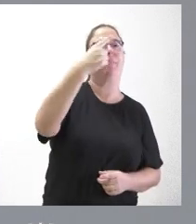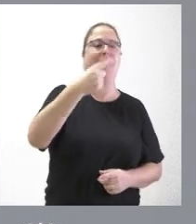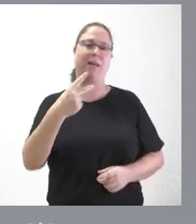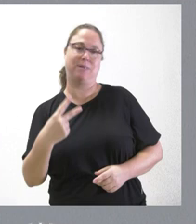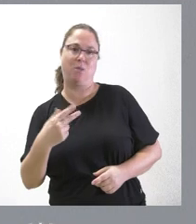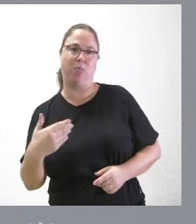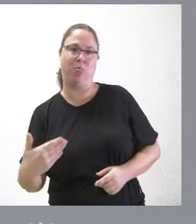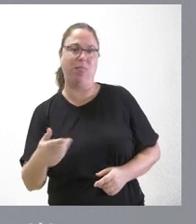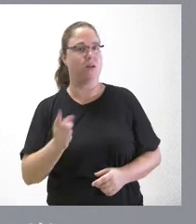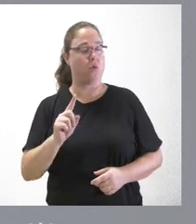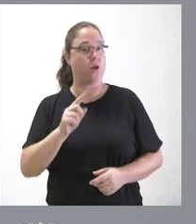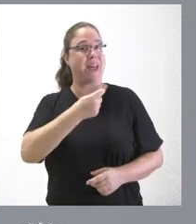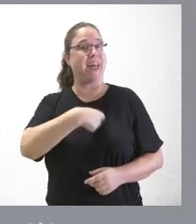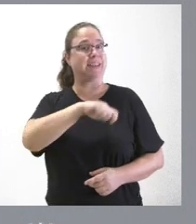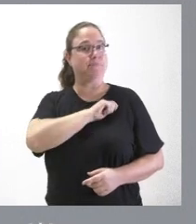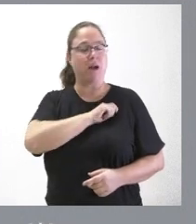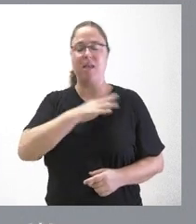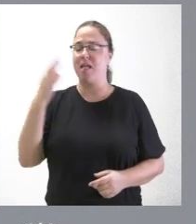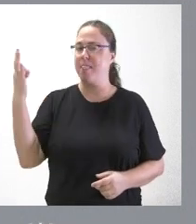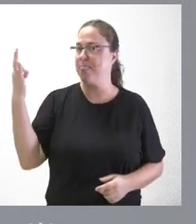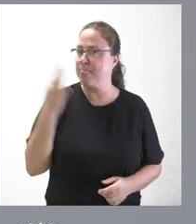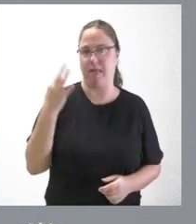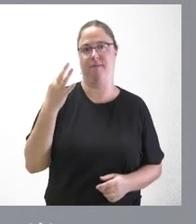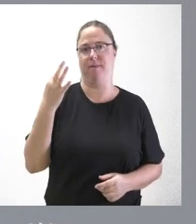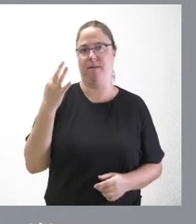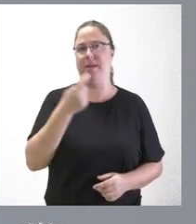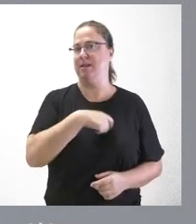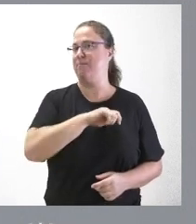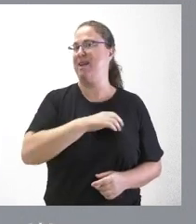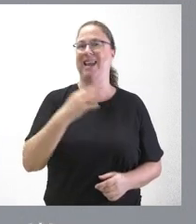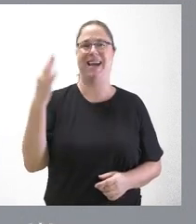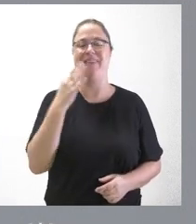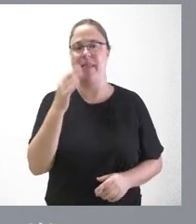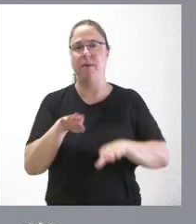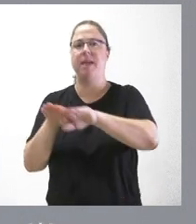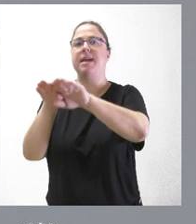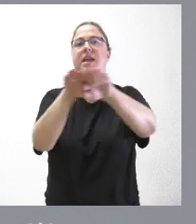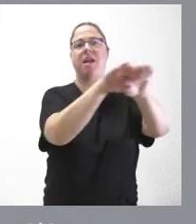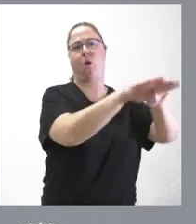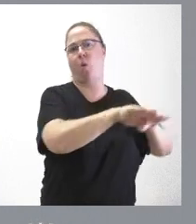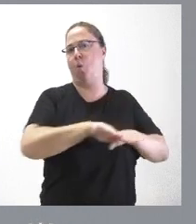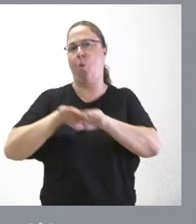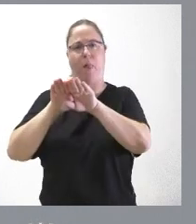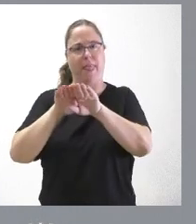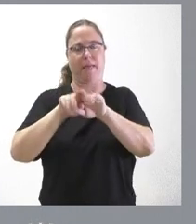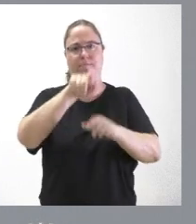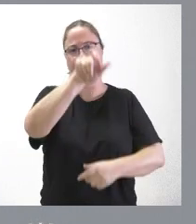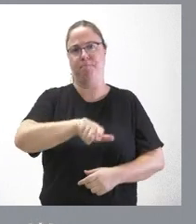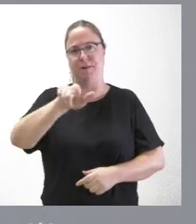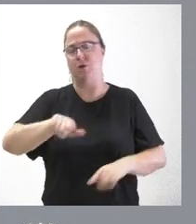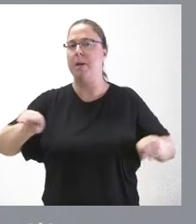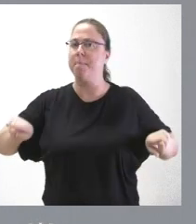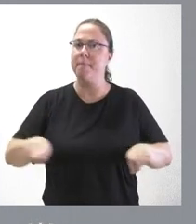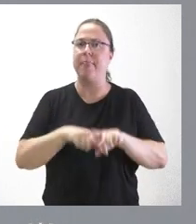que en España debe primar la igualdad entre todos los españoles, residan en la comunidad autónoma que residan